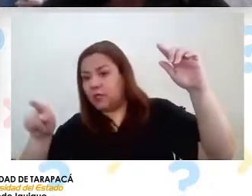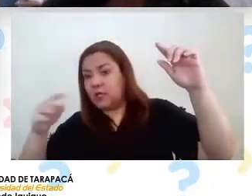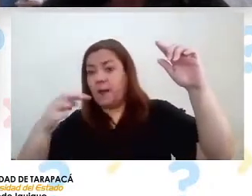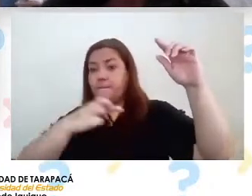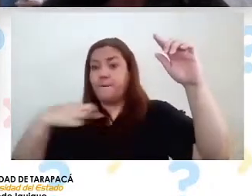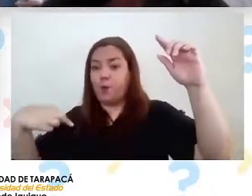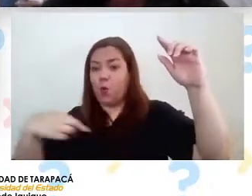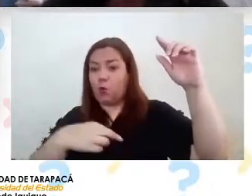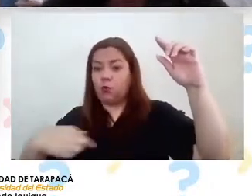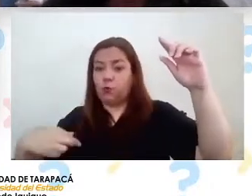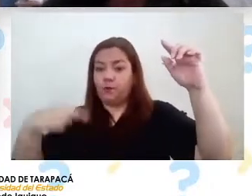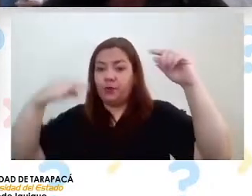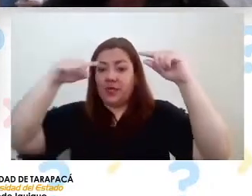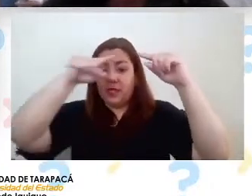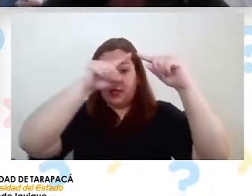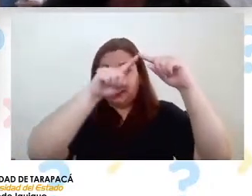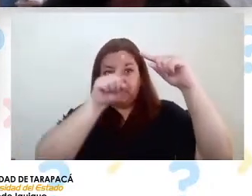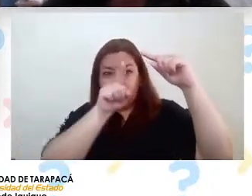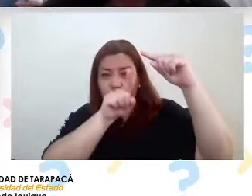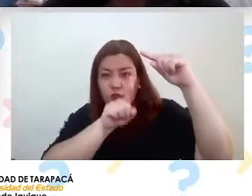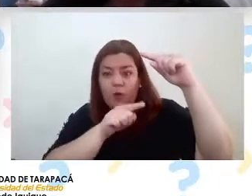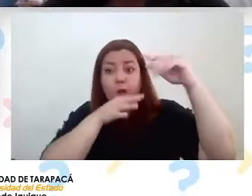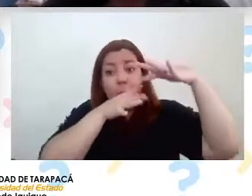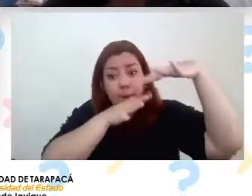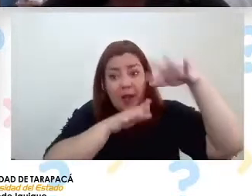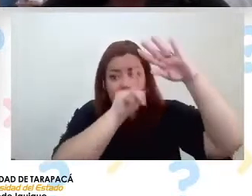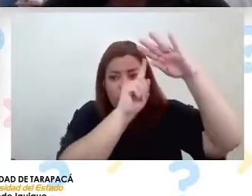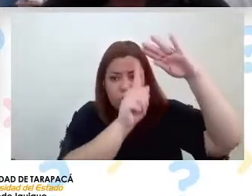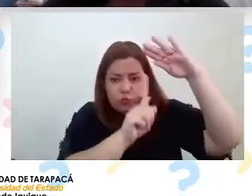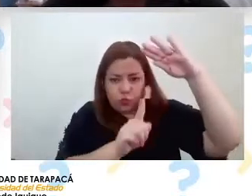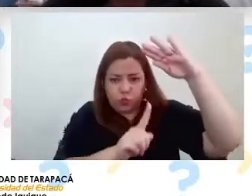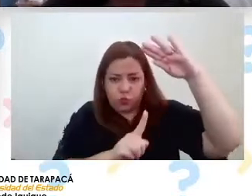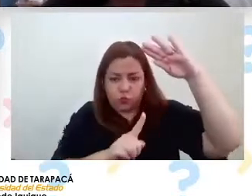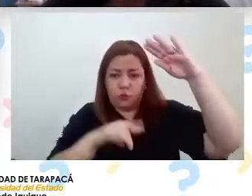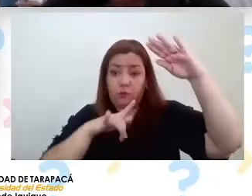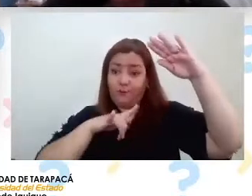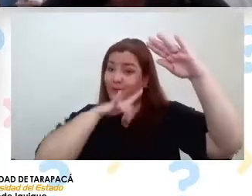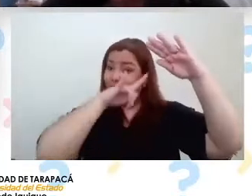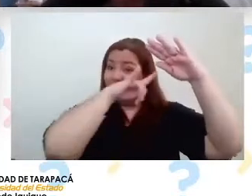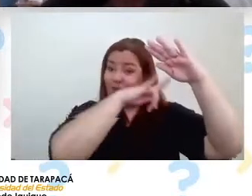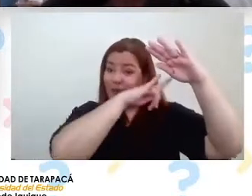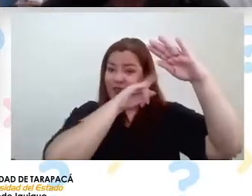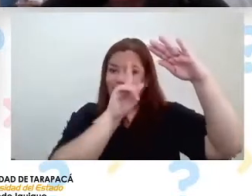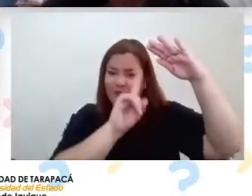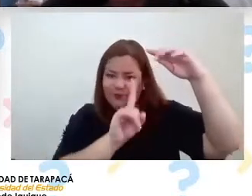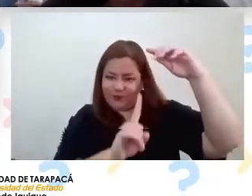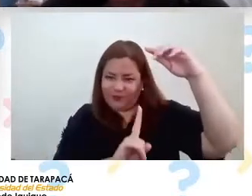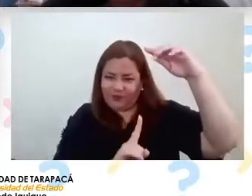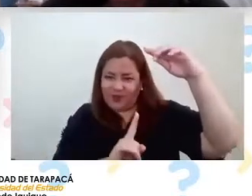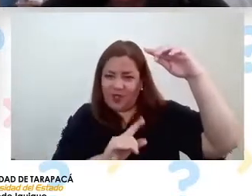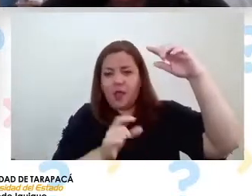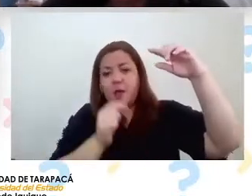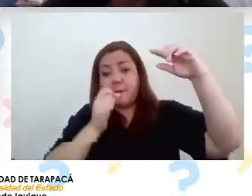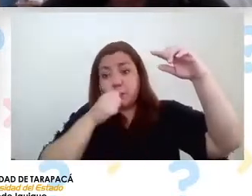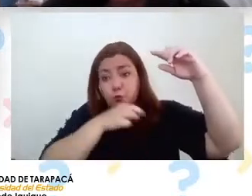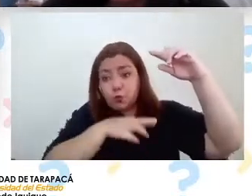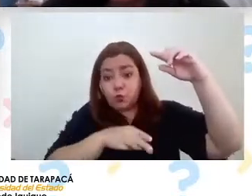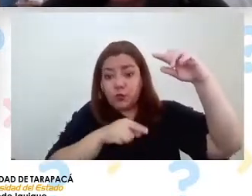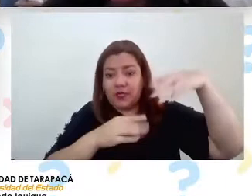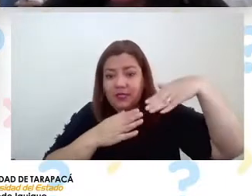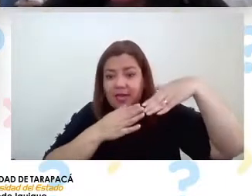y si bajamos por la costa, vamos a pasar por el aeropuerto, más al sur está la caleta